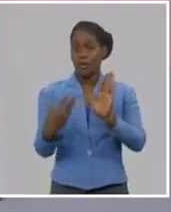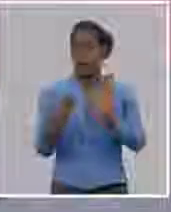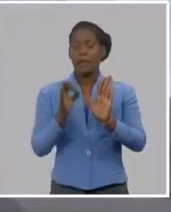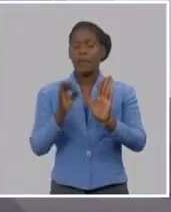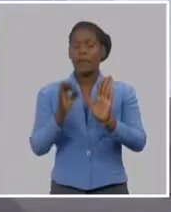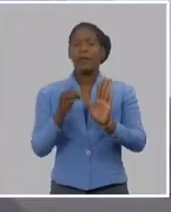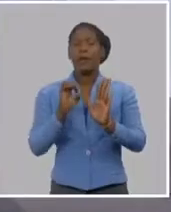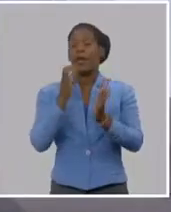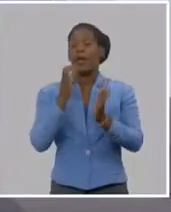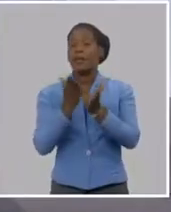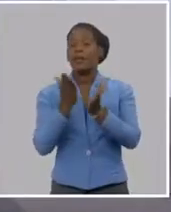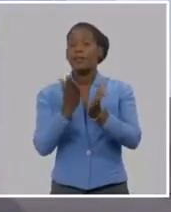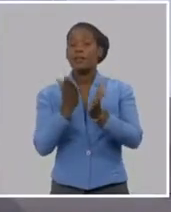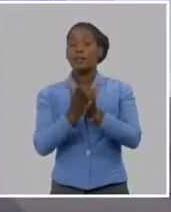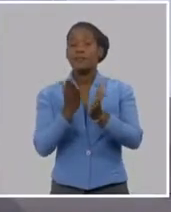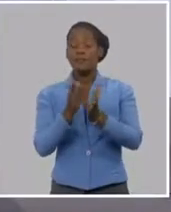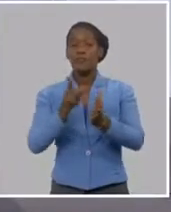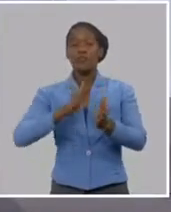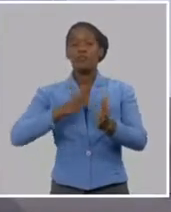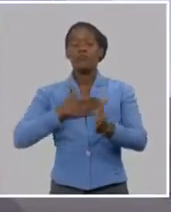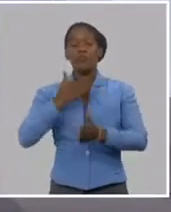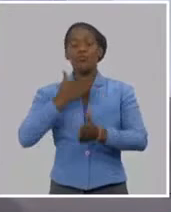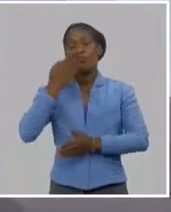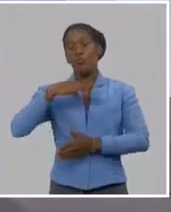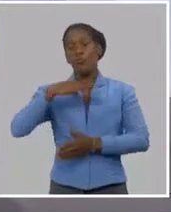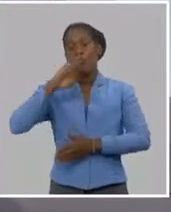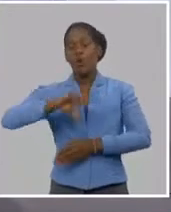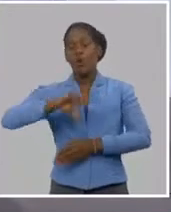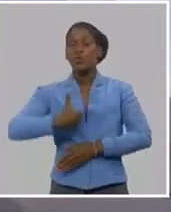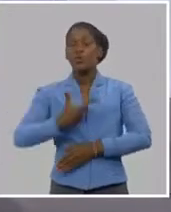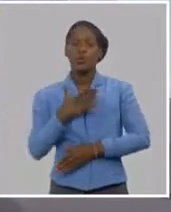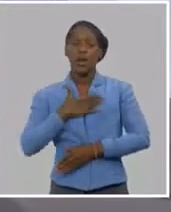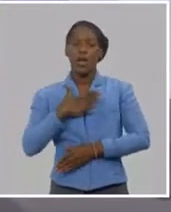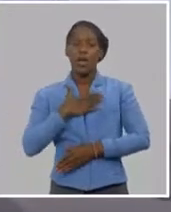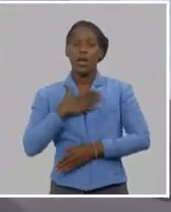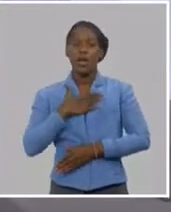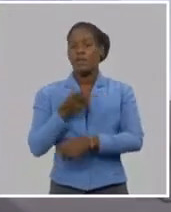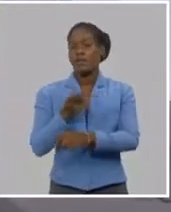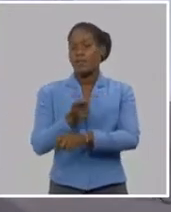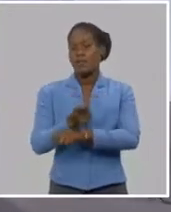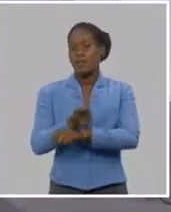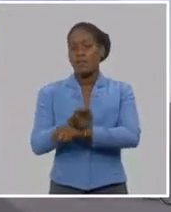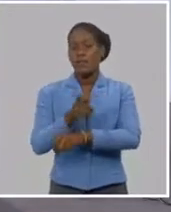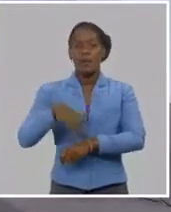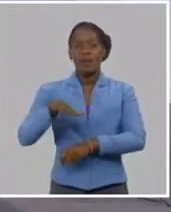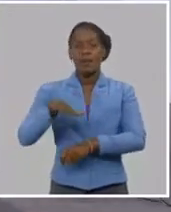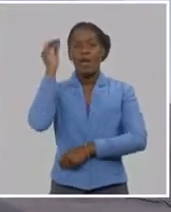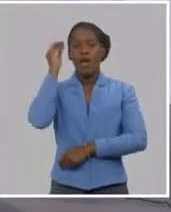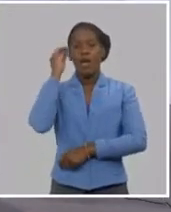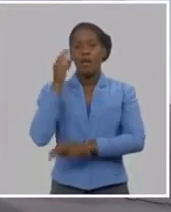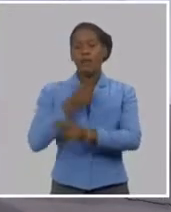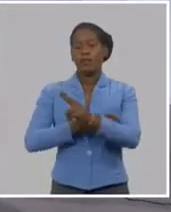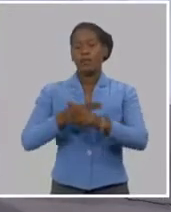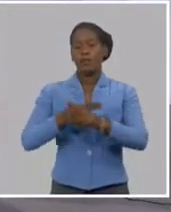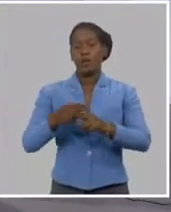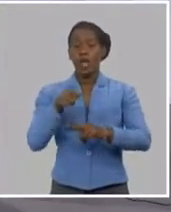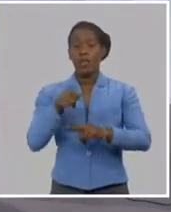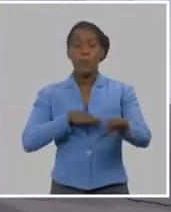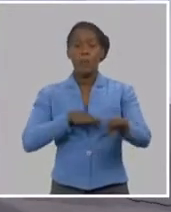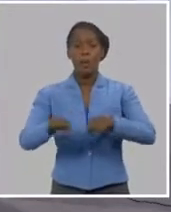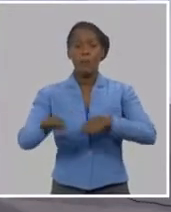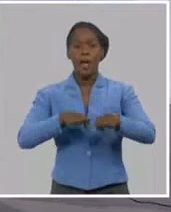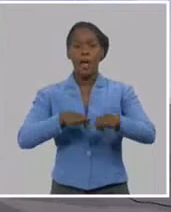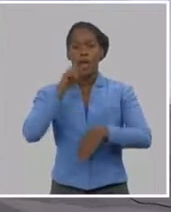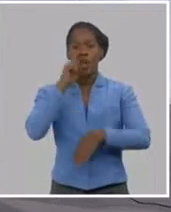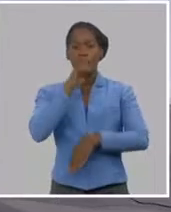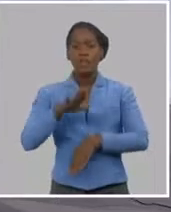fundamental de la cultura, de la formación de la cultura, no solo de la instrucción académica, sino de la formación, de la cultura